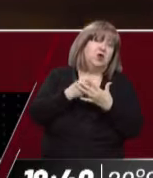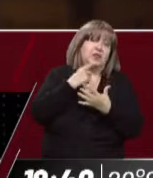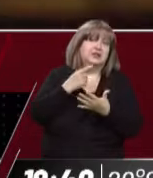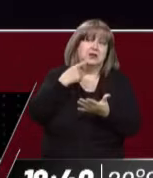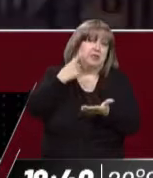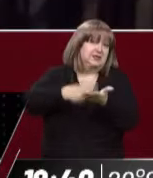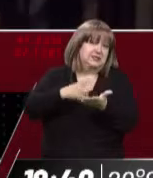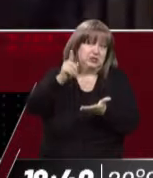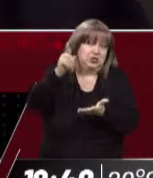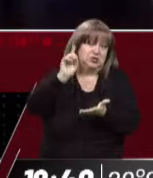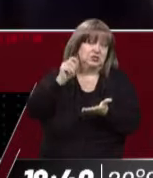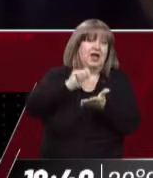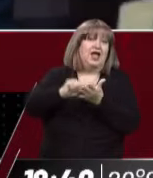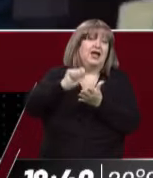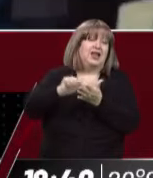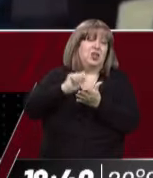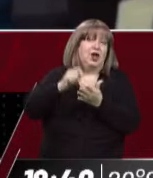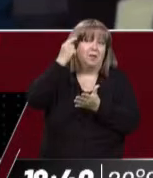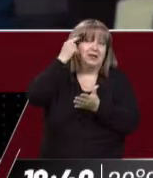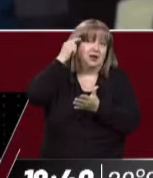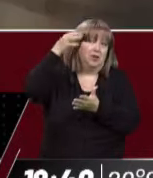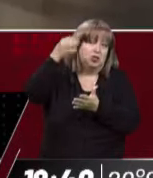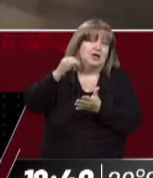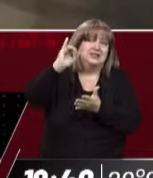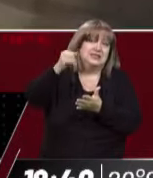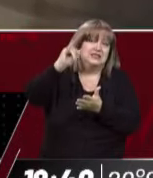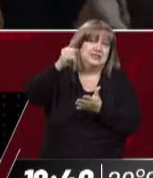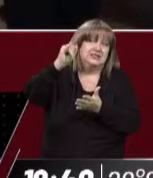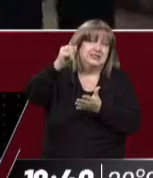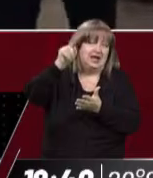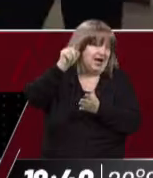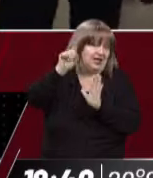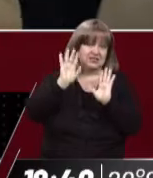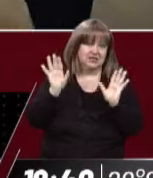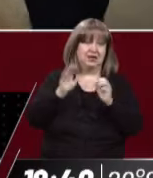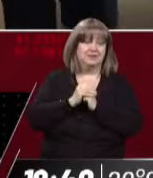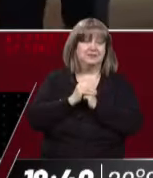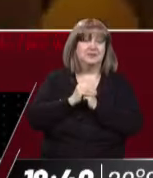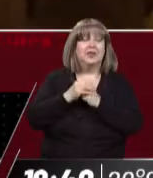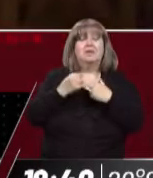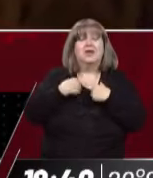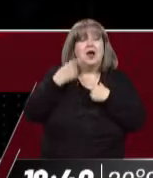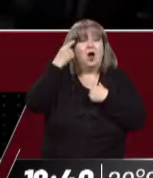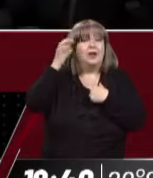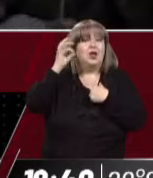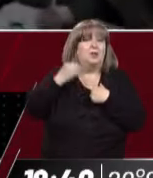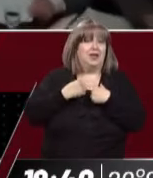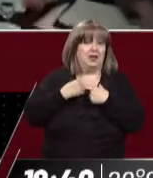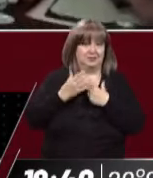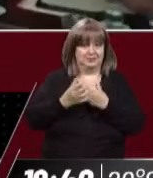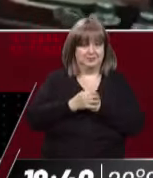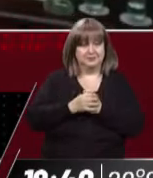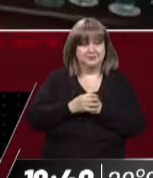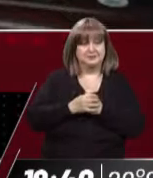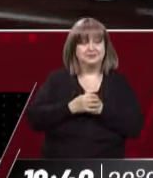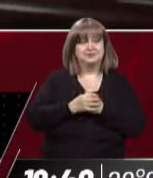sus pensamientos con lo expresado por